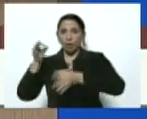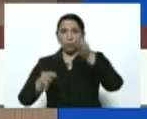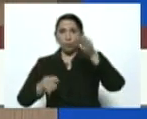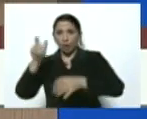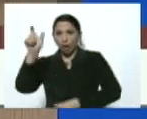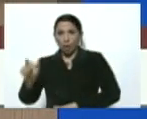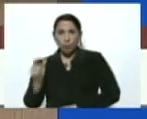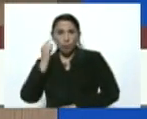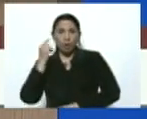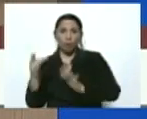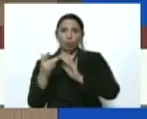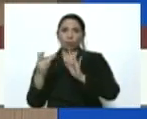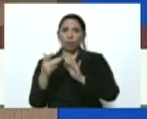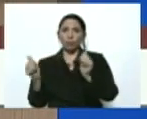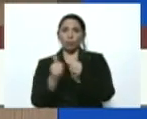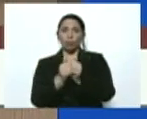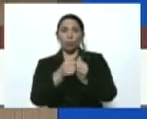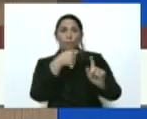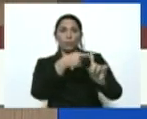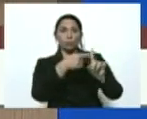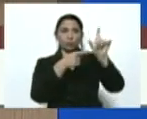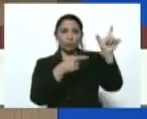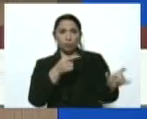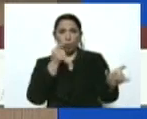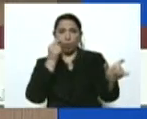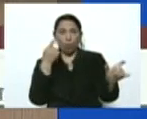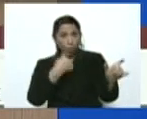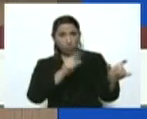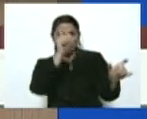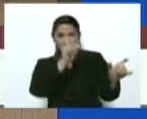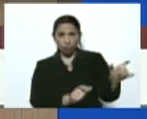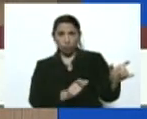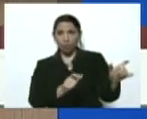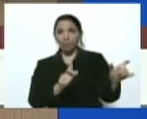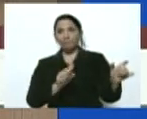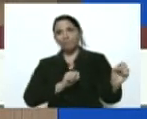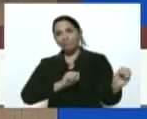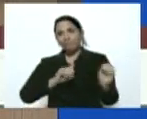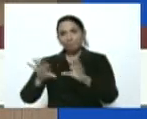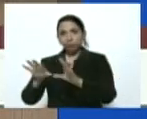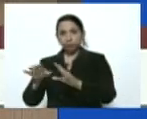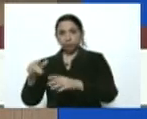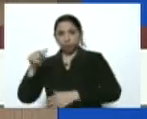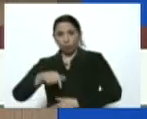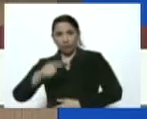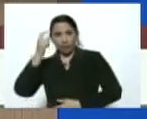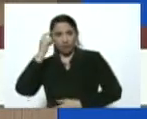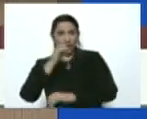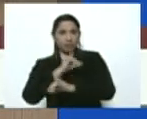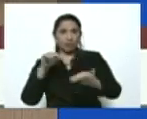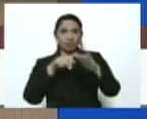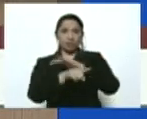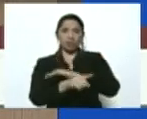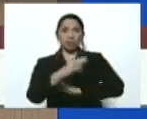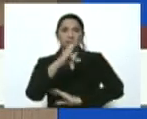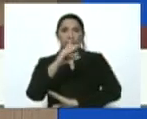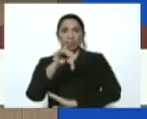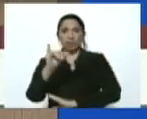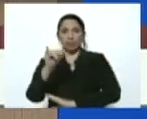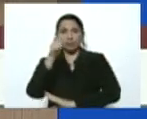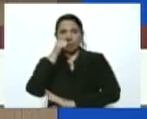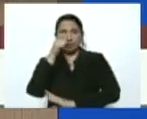tuvo un contacto con un caso positivo y bueno, fue contagiada. El día de hoy ya fue ingresada en un CDI